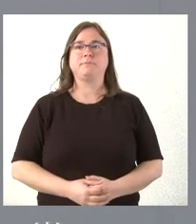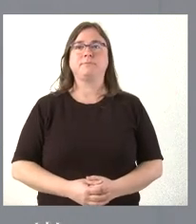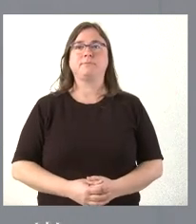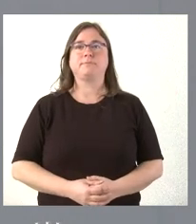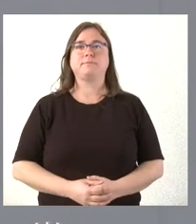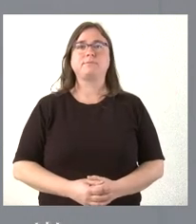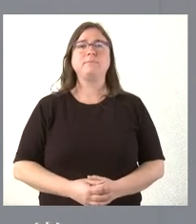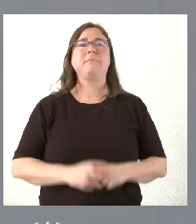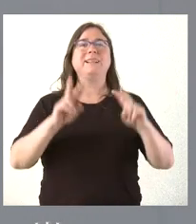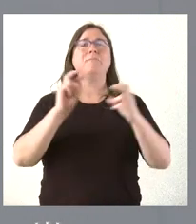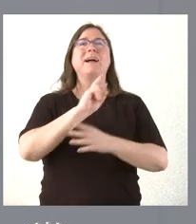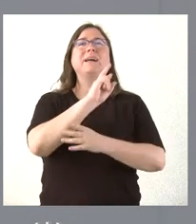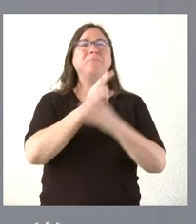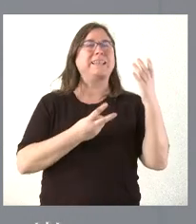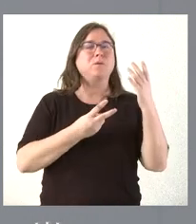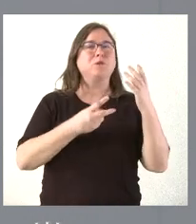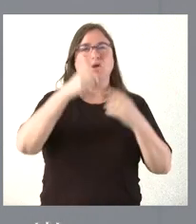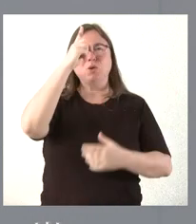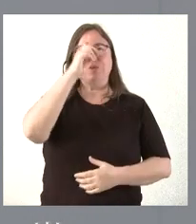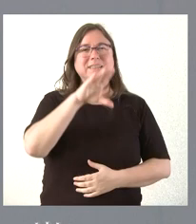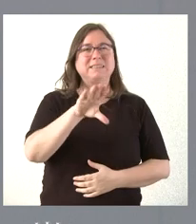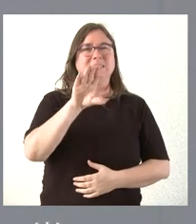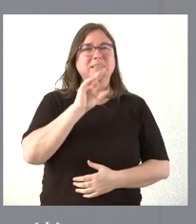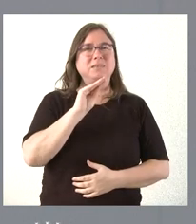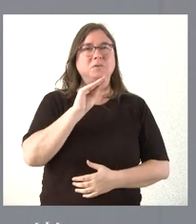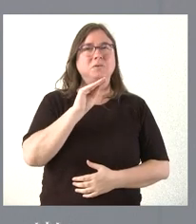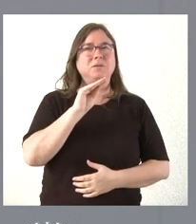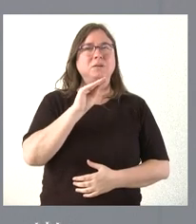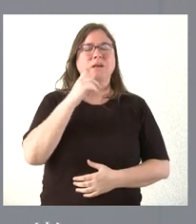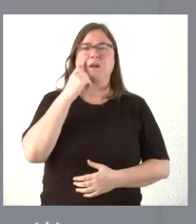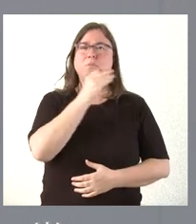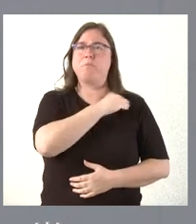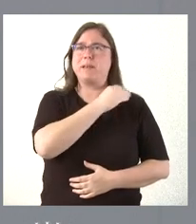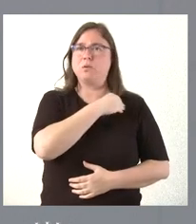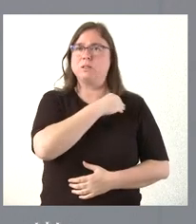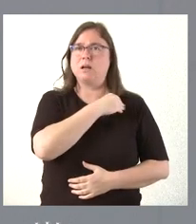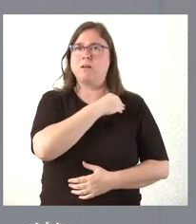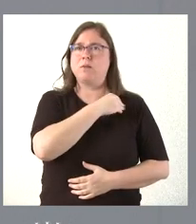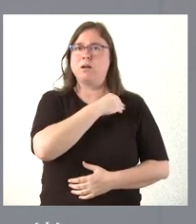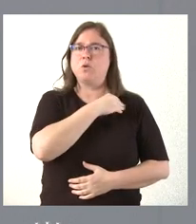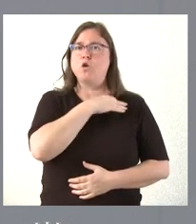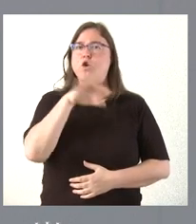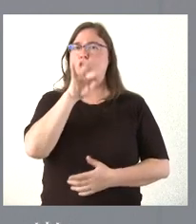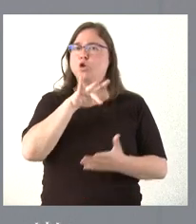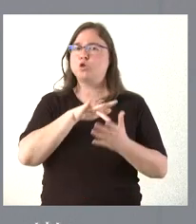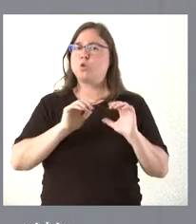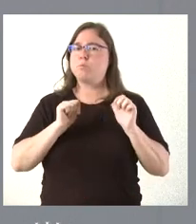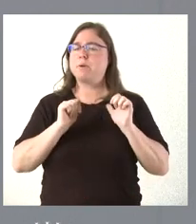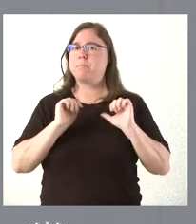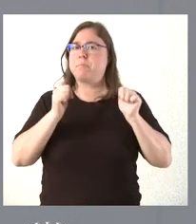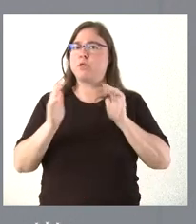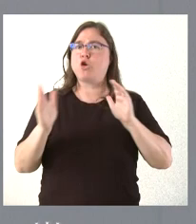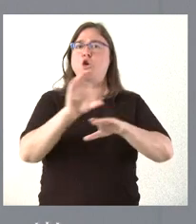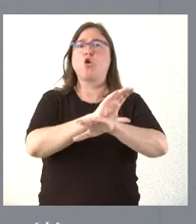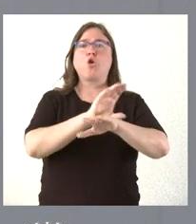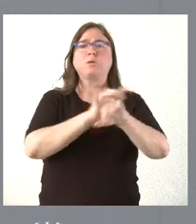Lo del bilingüismo es que no sé si le he entendido, que me preguntaba a mí o que se implantó en mi época de consejero de Educación. Yo no he